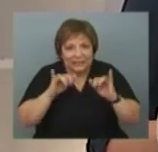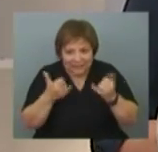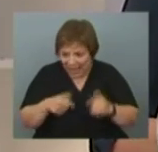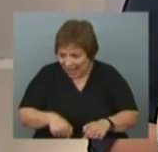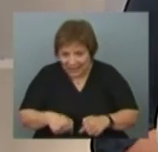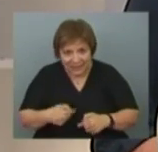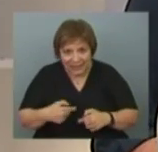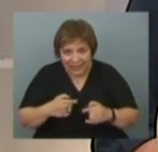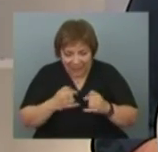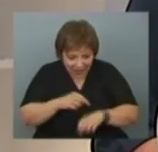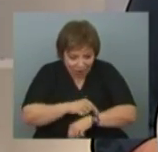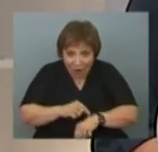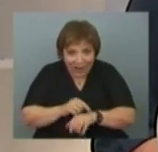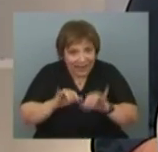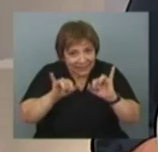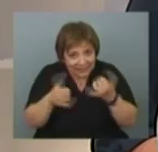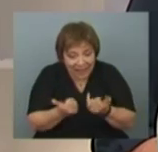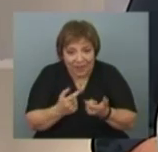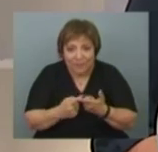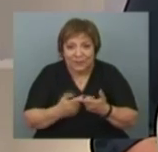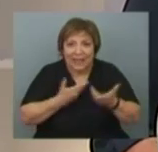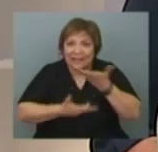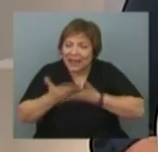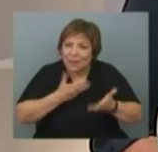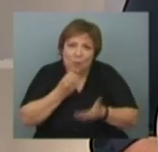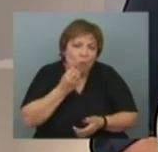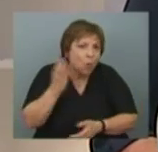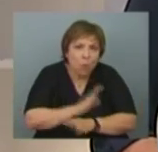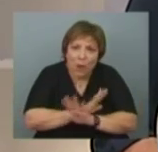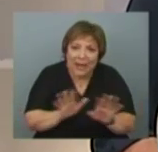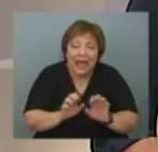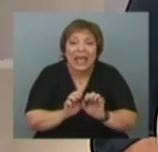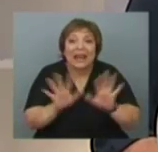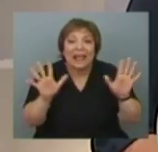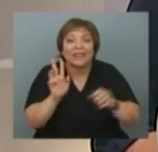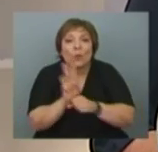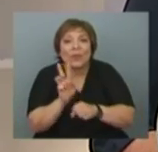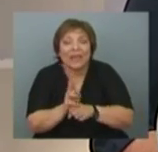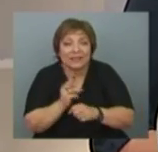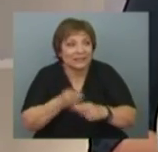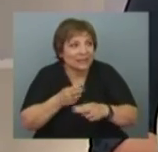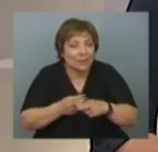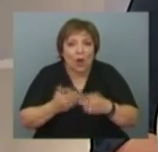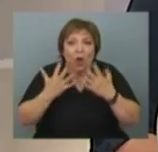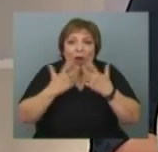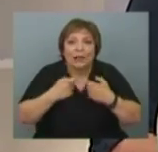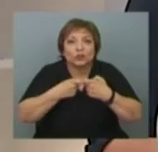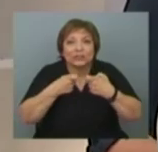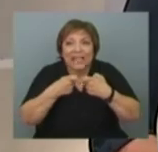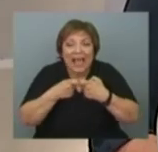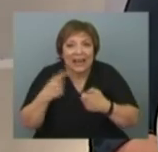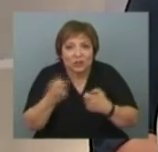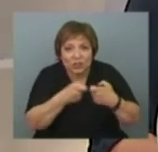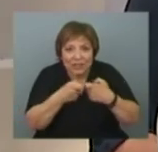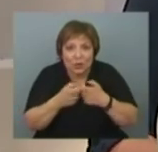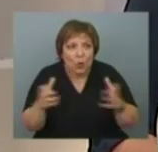estas horas un intercambio muy bueno con la red de cuidados, que son organizaciones sociales que se